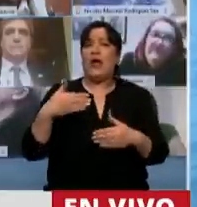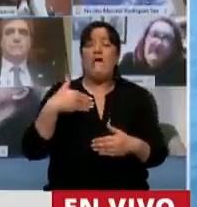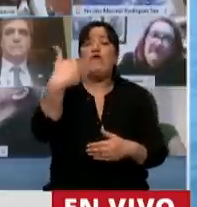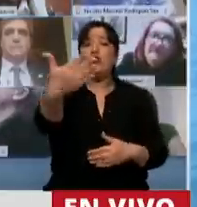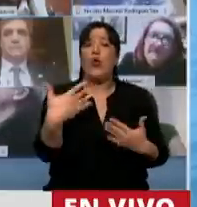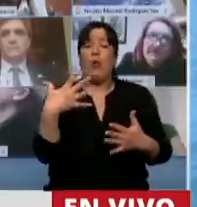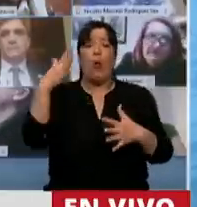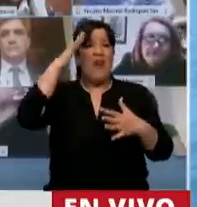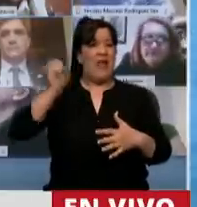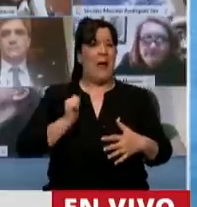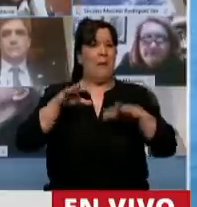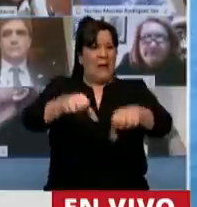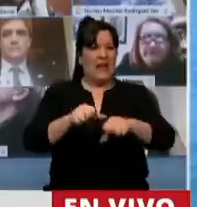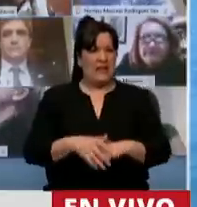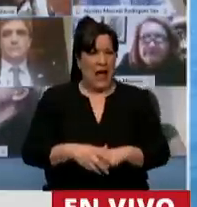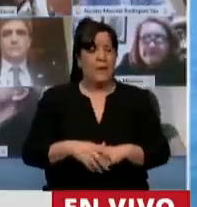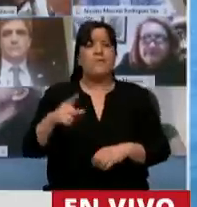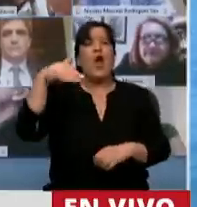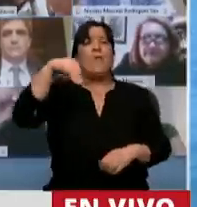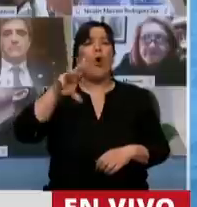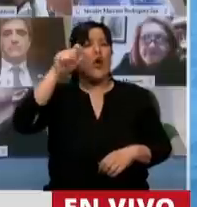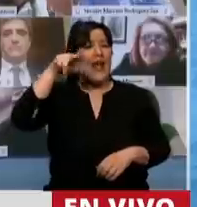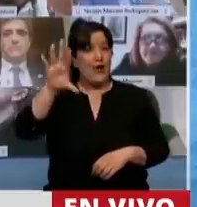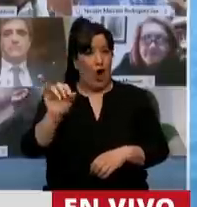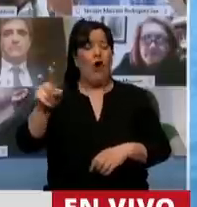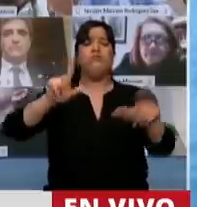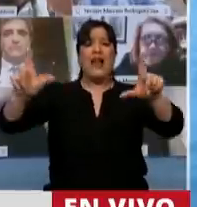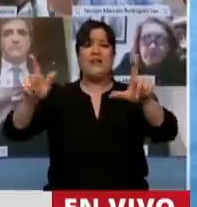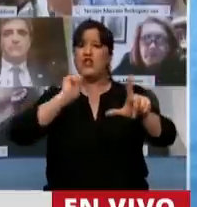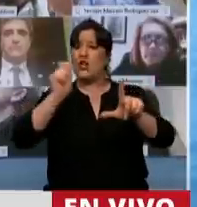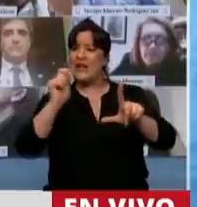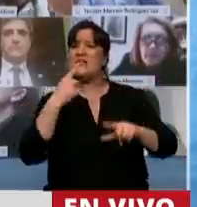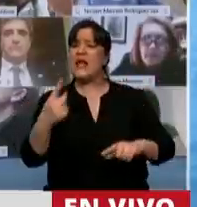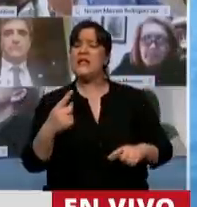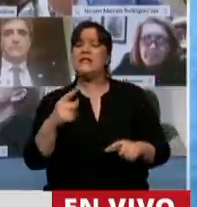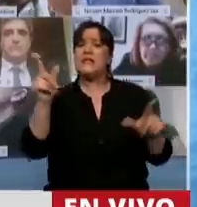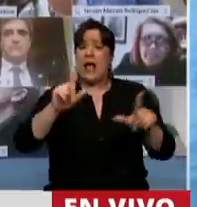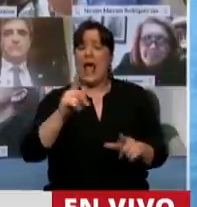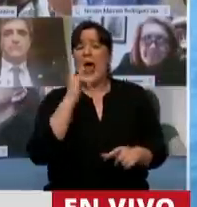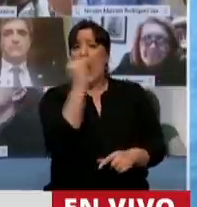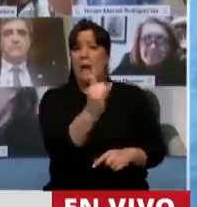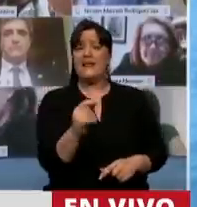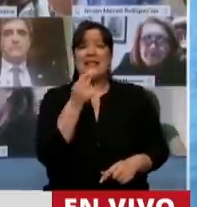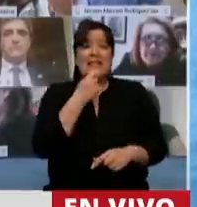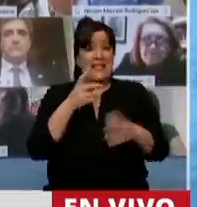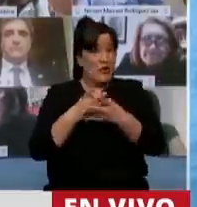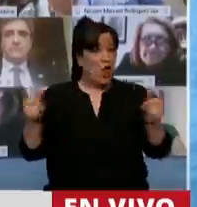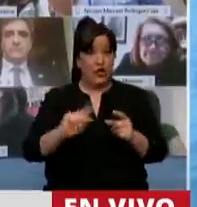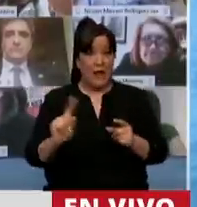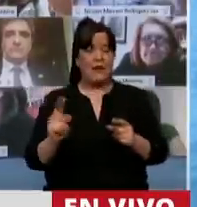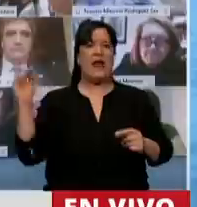militares. Lo tenemos a Moreno, que en una entrevista televisiva le dice al presidente, o termina esto o fracasa. Ahora,